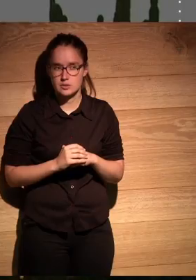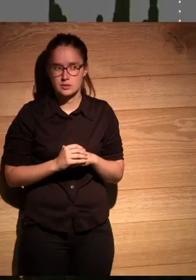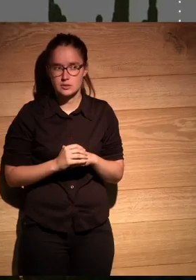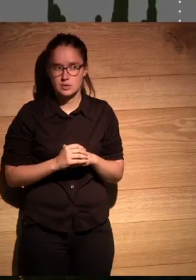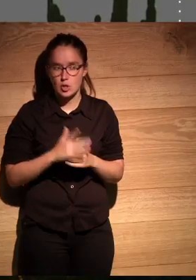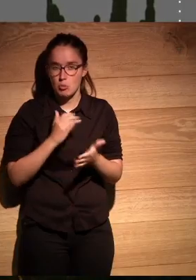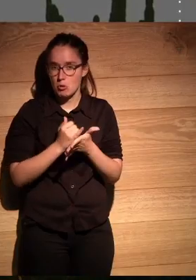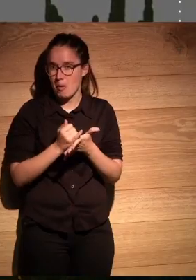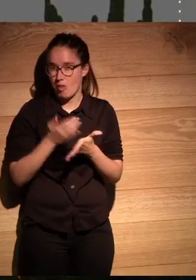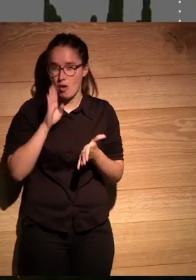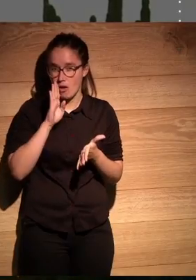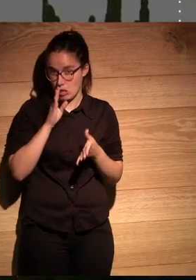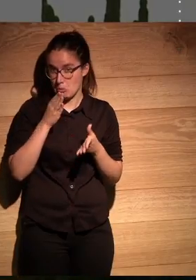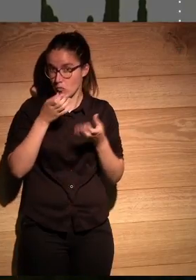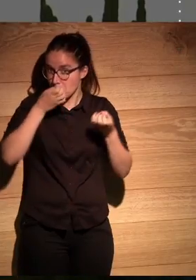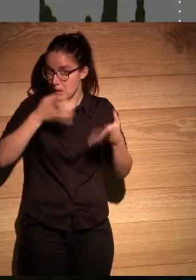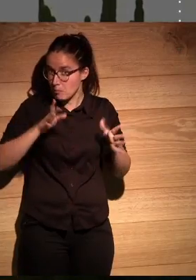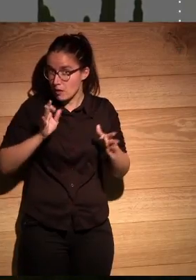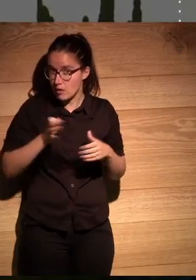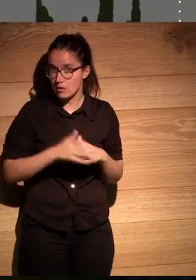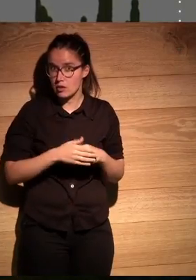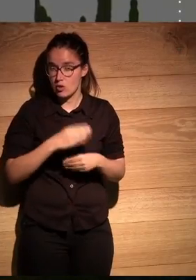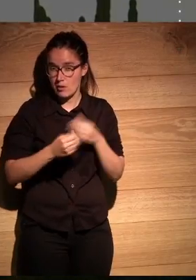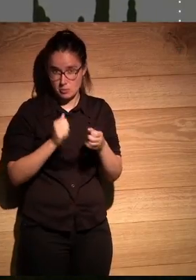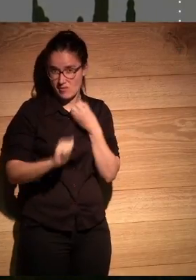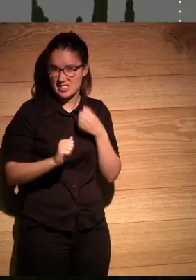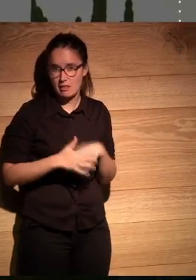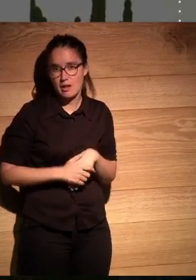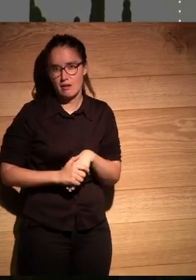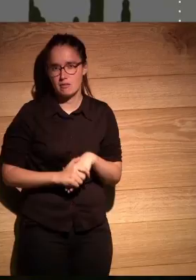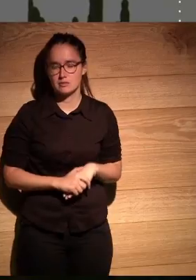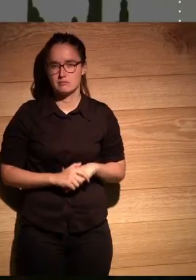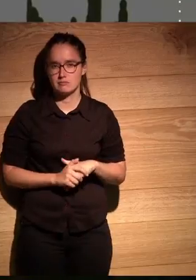¿lo hemos probado hoy? sonaba ¿verdad? lo ha hecho para joder el ordenador